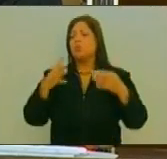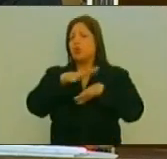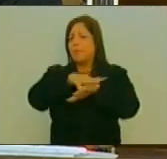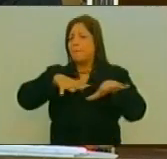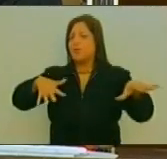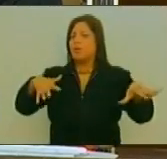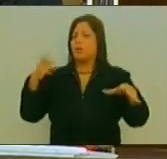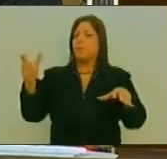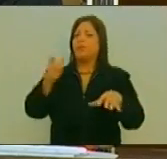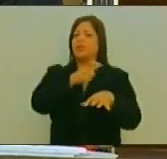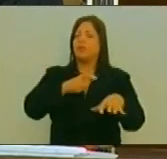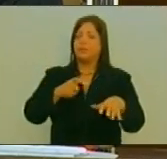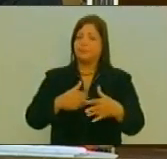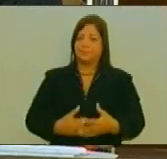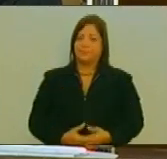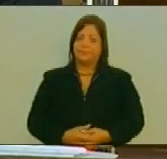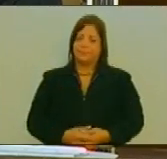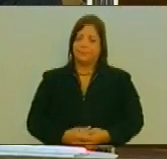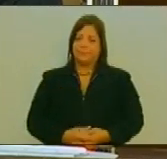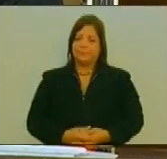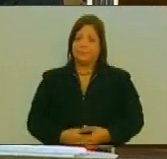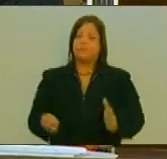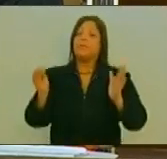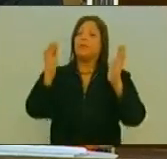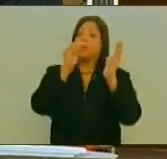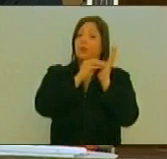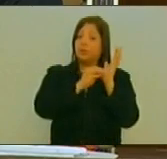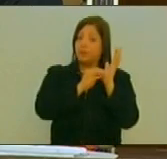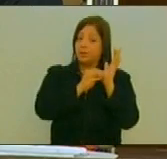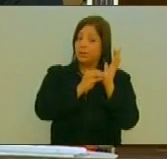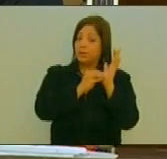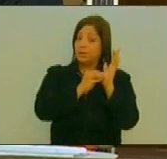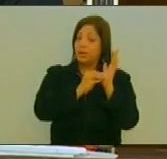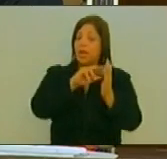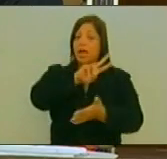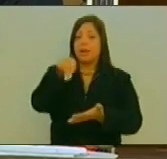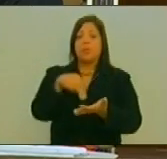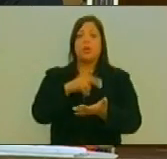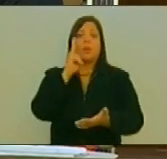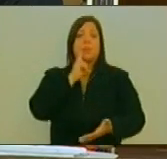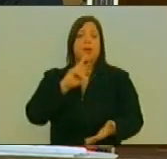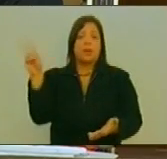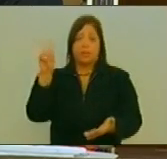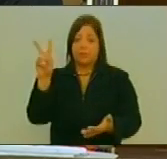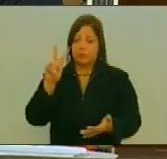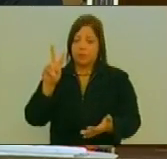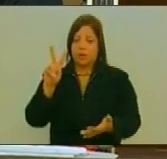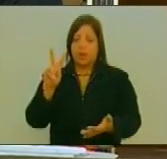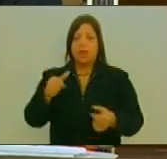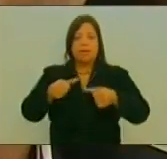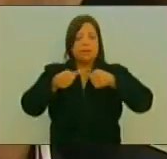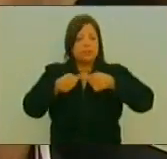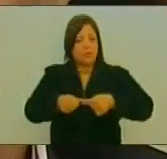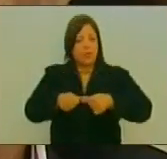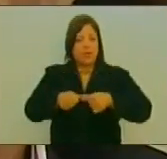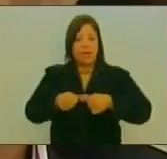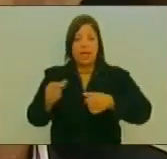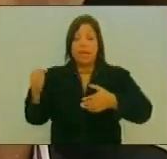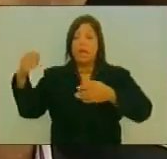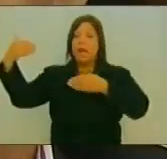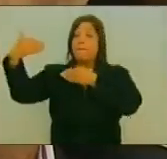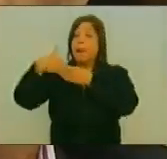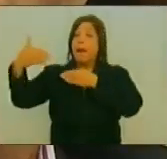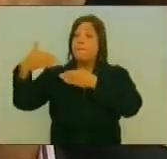miles De personas Considerando Que la república Bolivariana Venezuela Se encuentra Bajo la amenaza